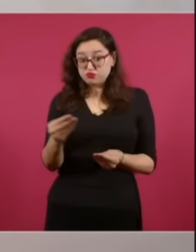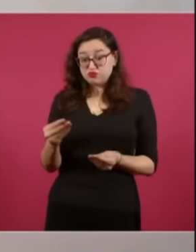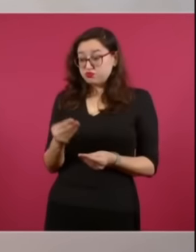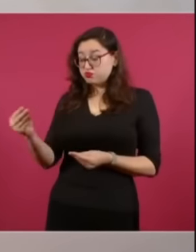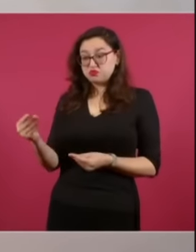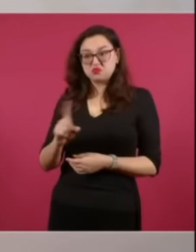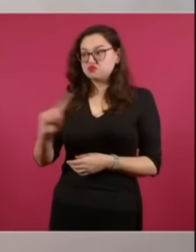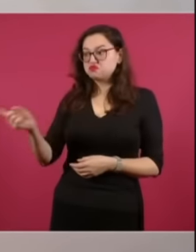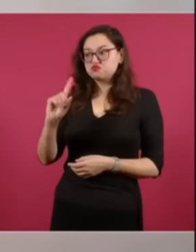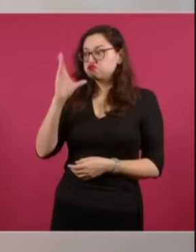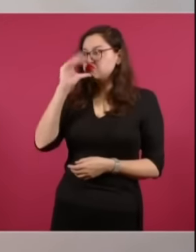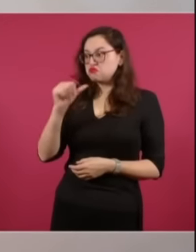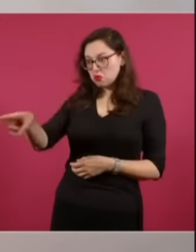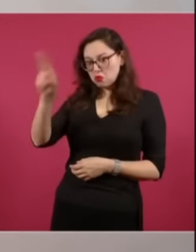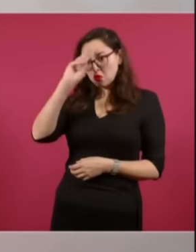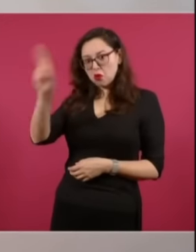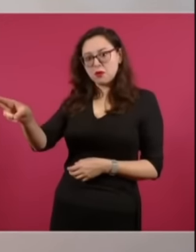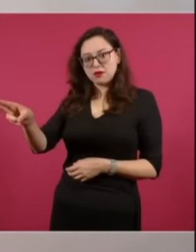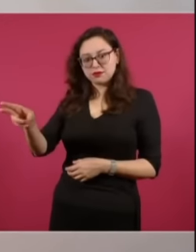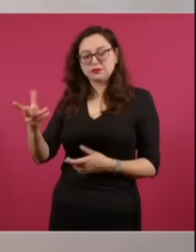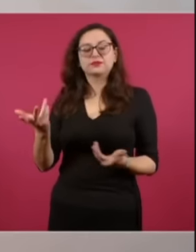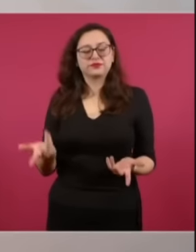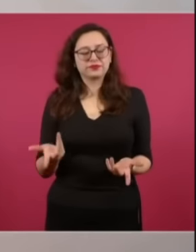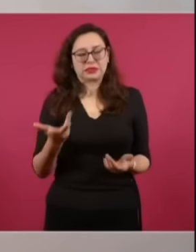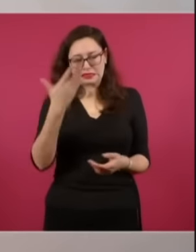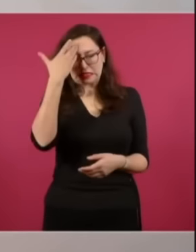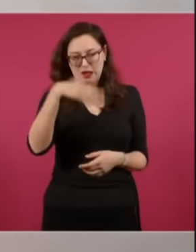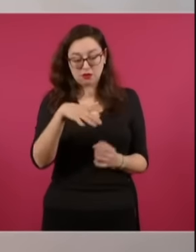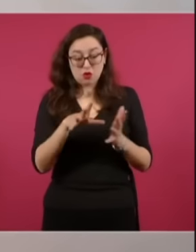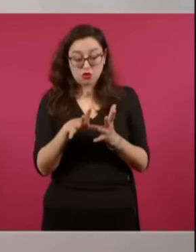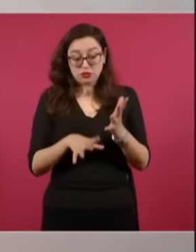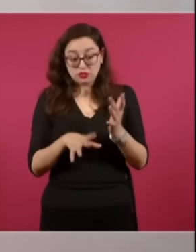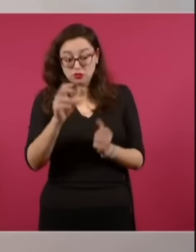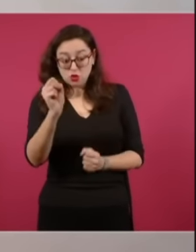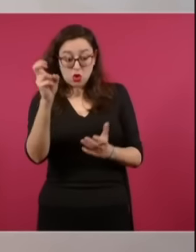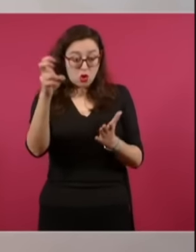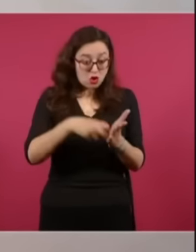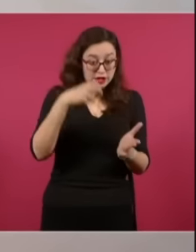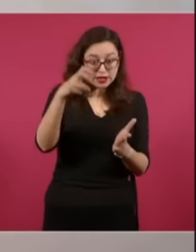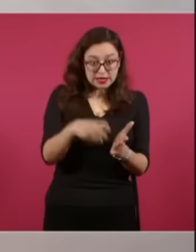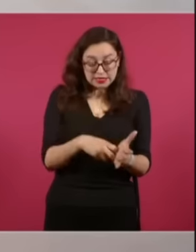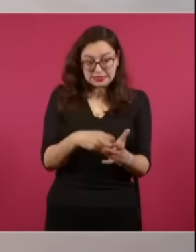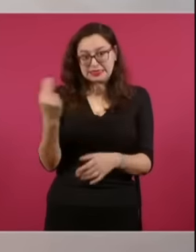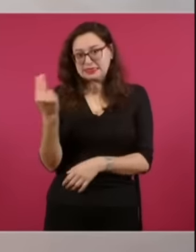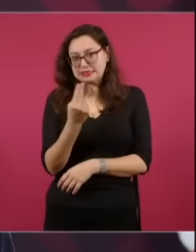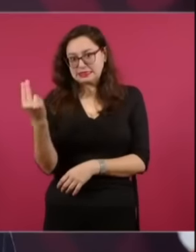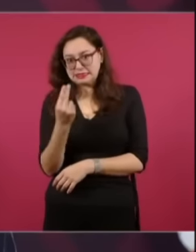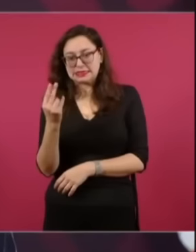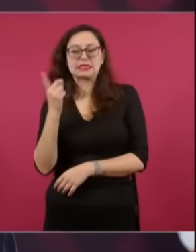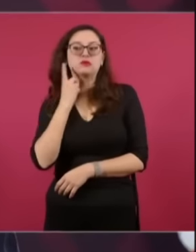de una reforma constitucional, no sólo se necesita la aprobación de